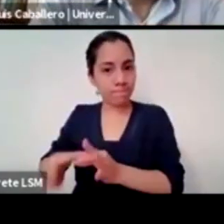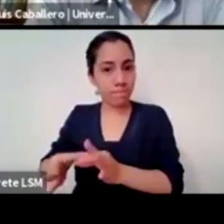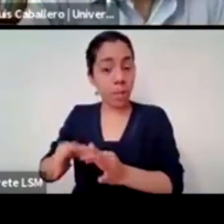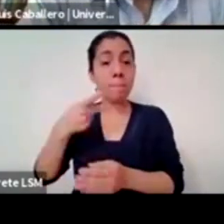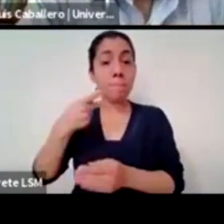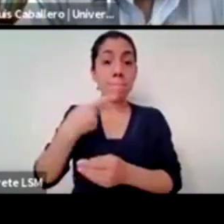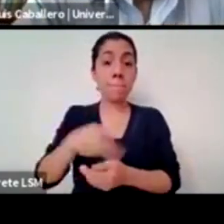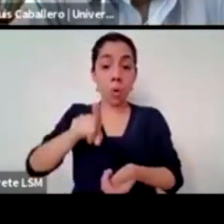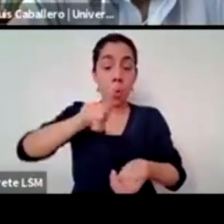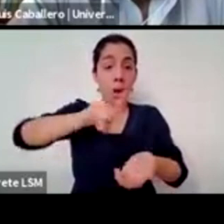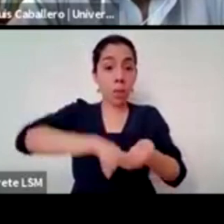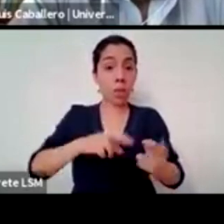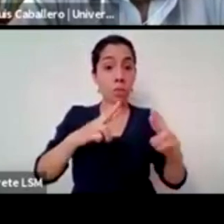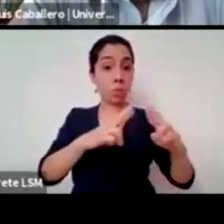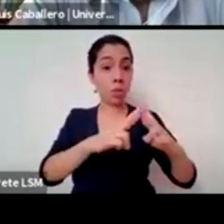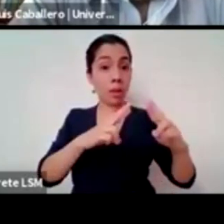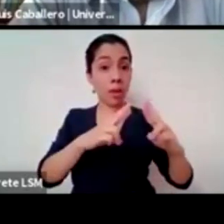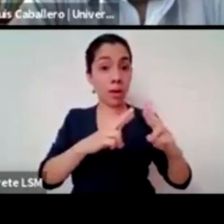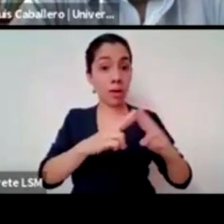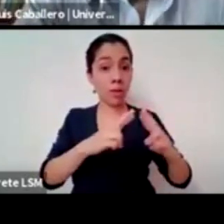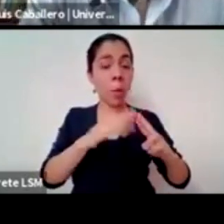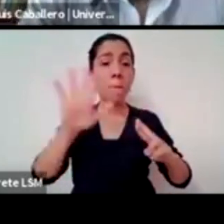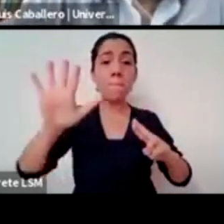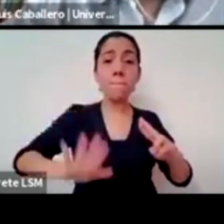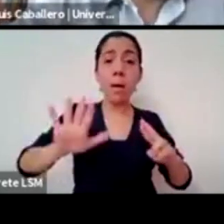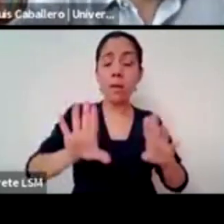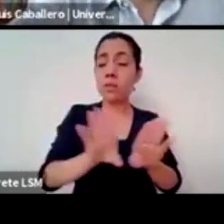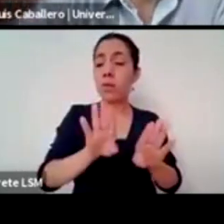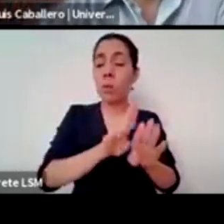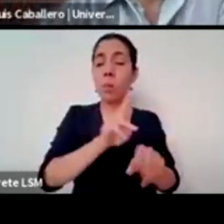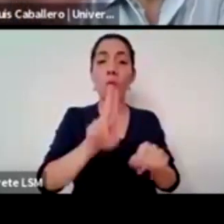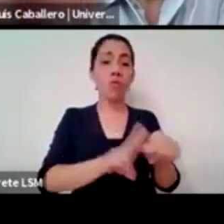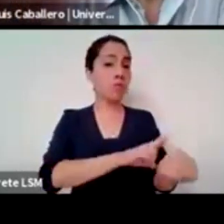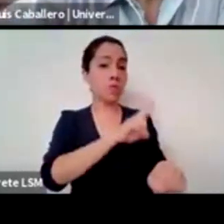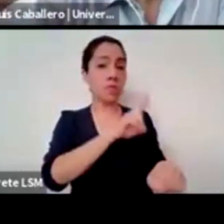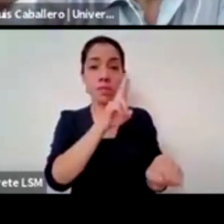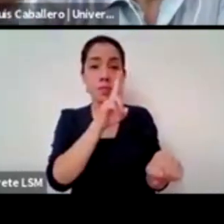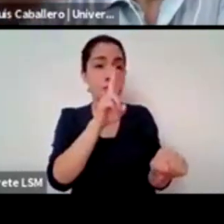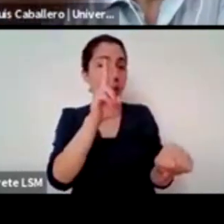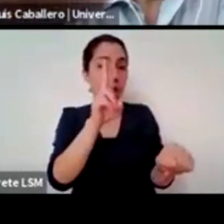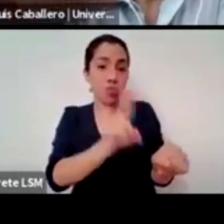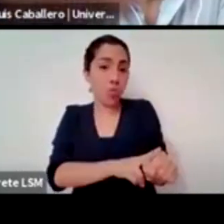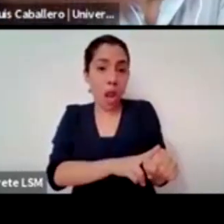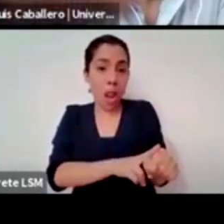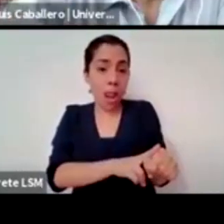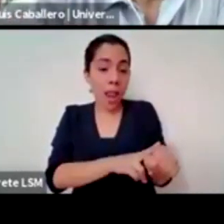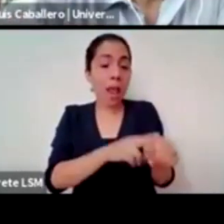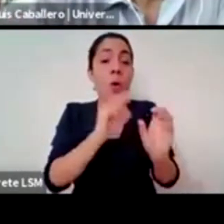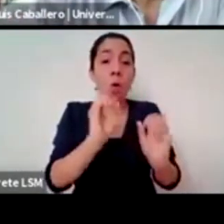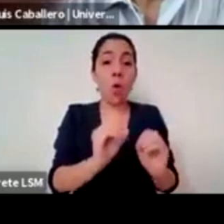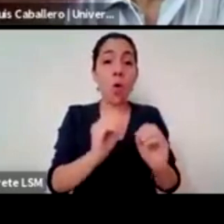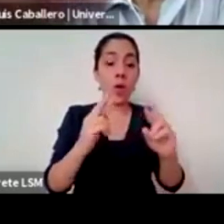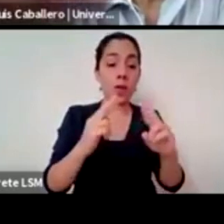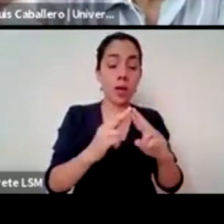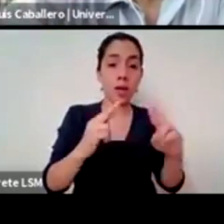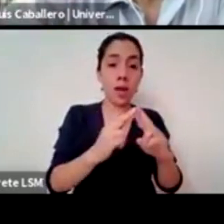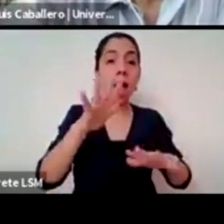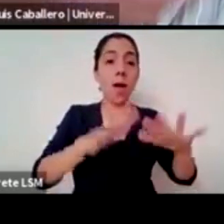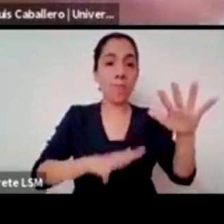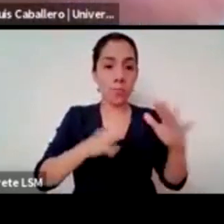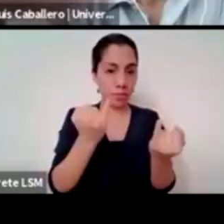naturalizado esencializado y en las religiones divinizado